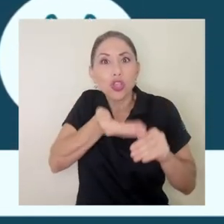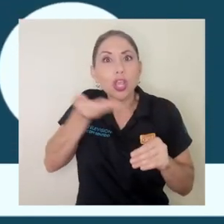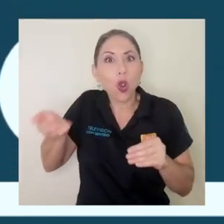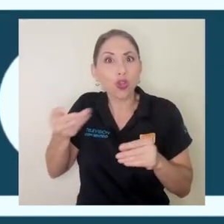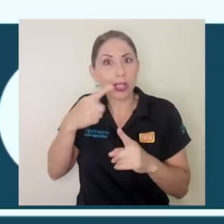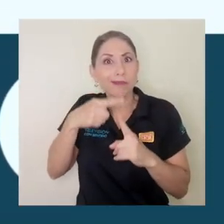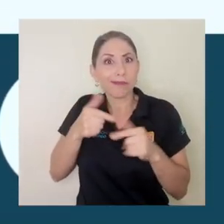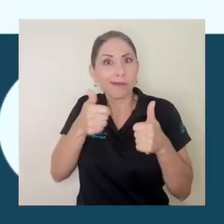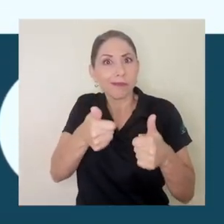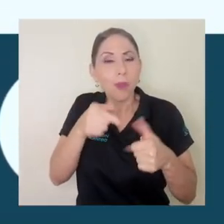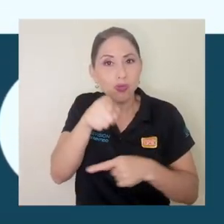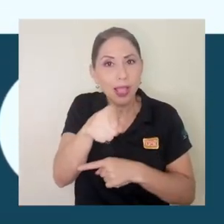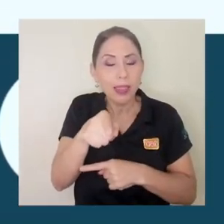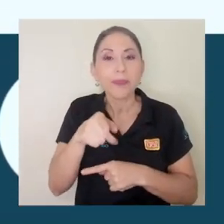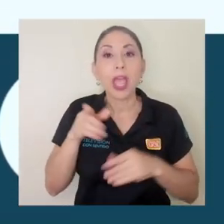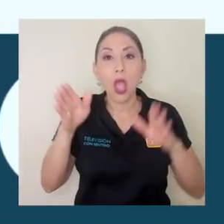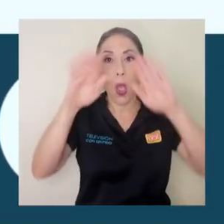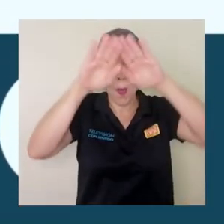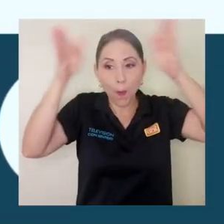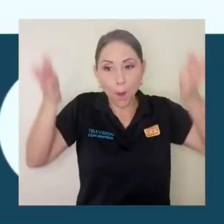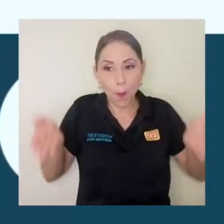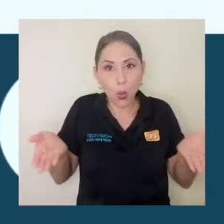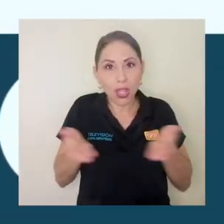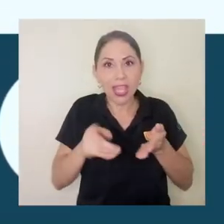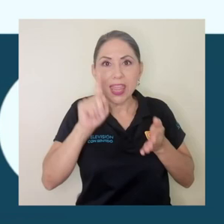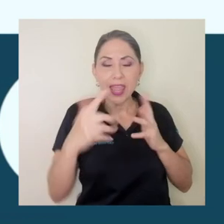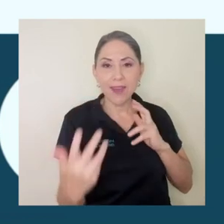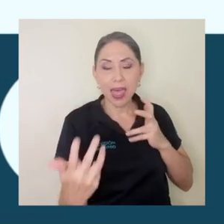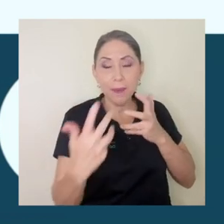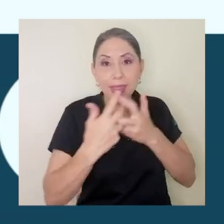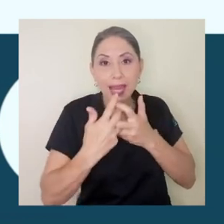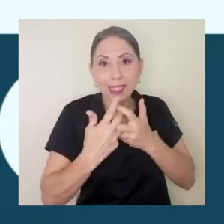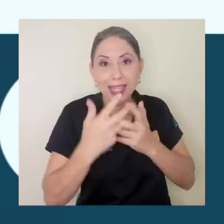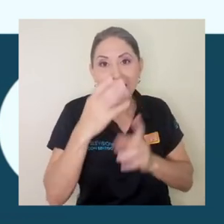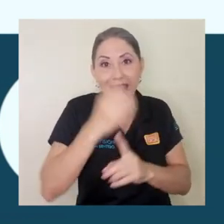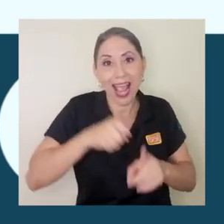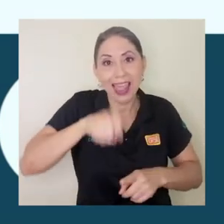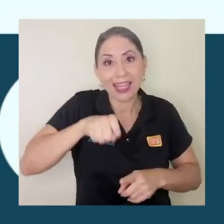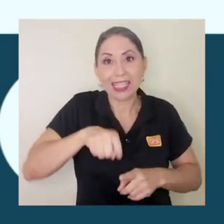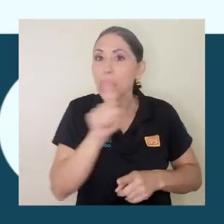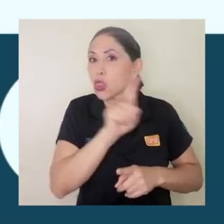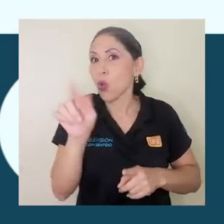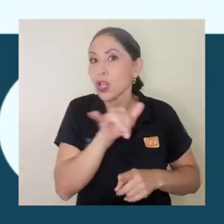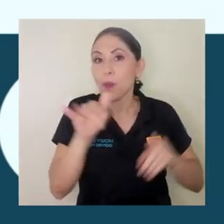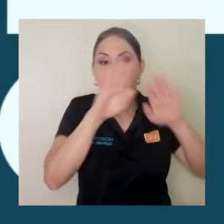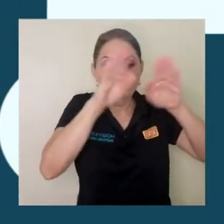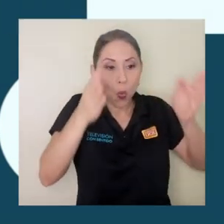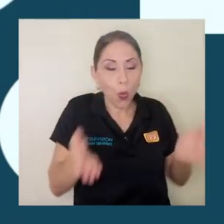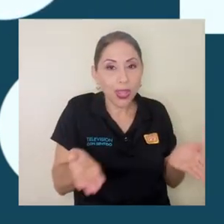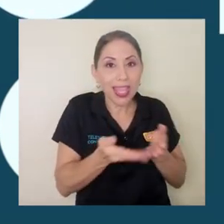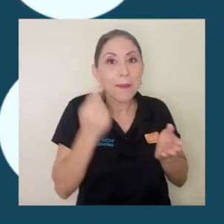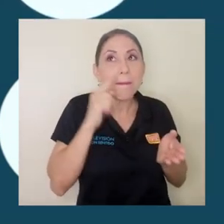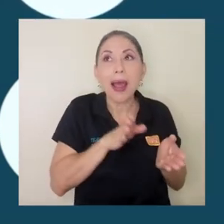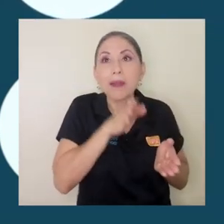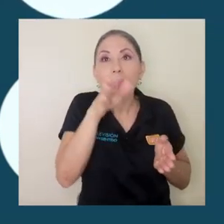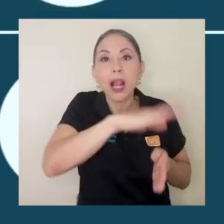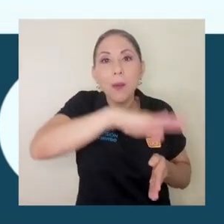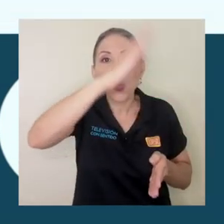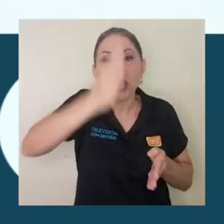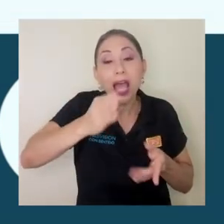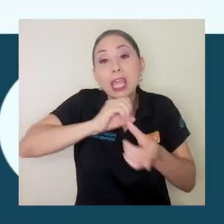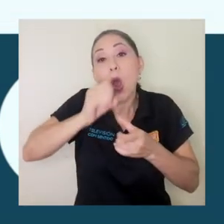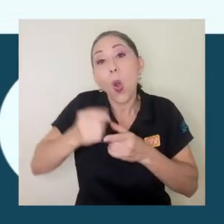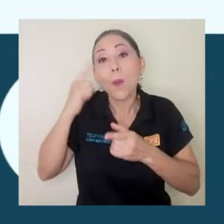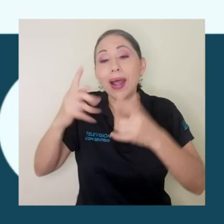como equipos y suministros, los botiquines se deben de adaptar a cada necesidad, no es lo mismo un